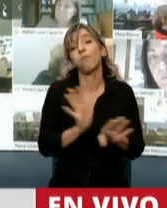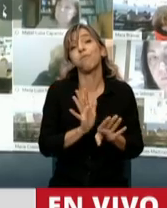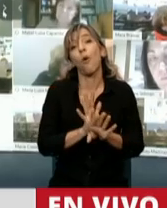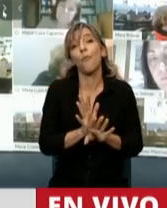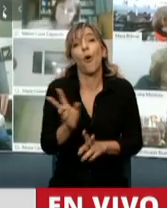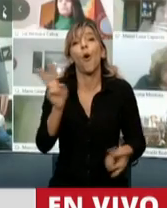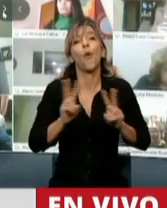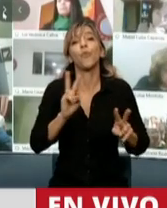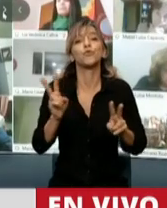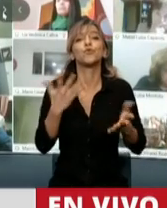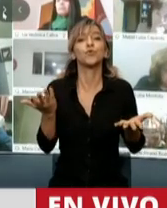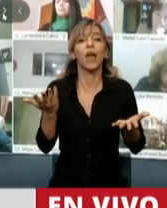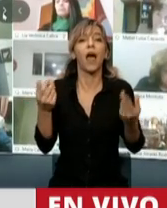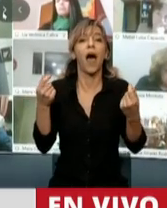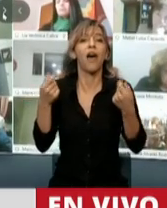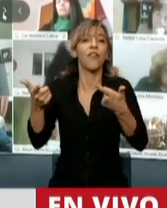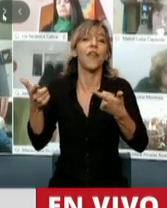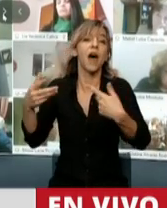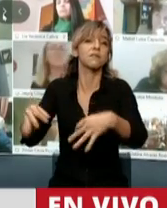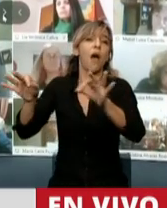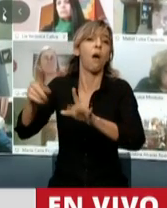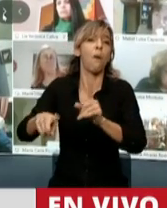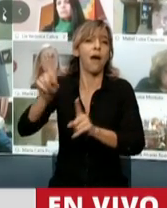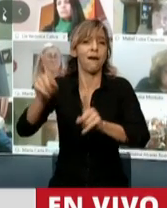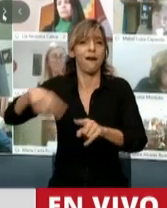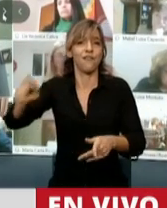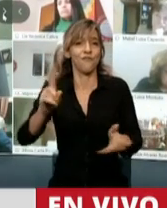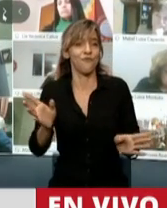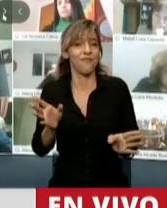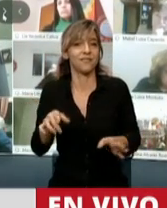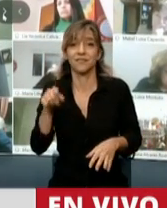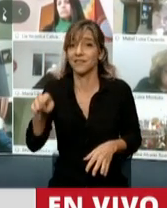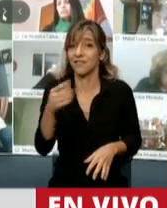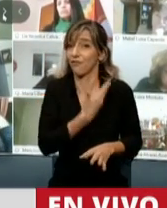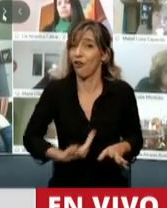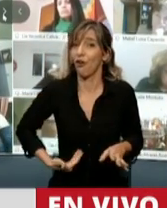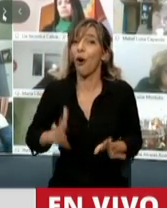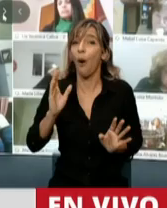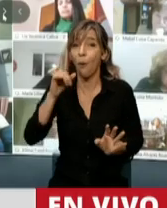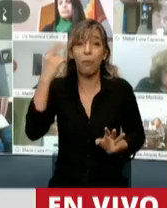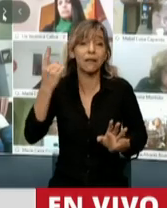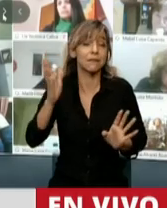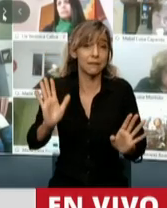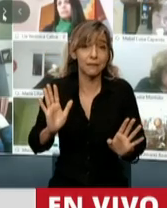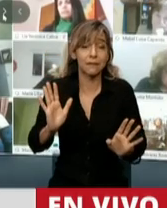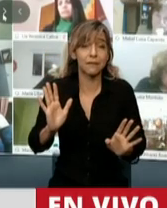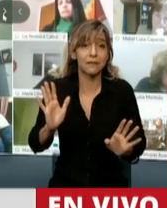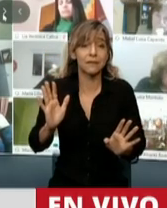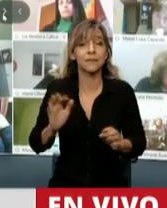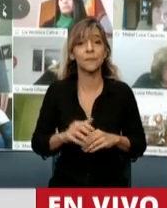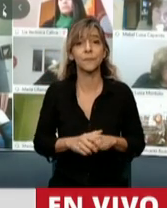pacto de impunidad que es la base constitutiva de este gobierno, de un presidente que decía que la